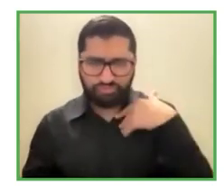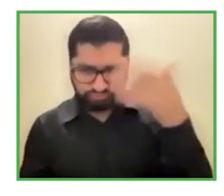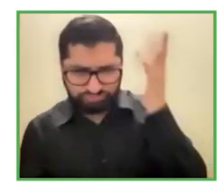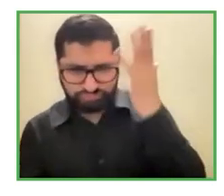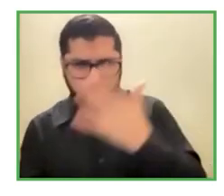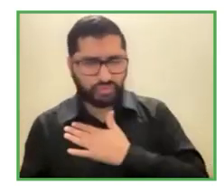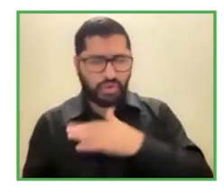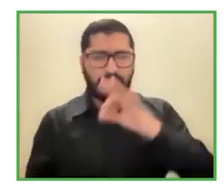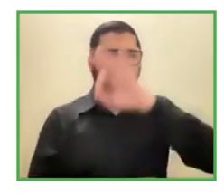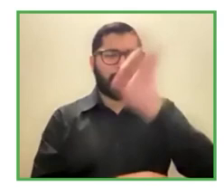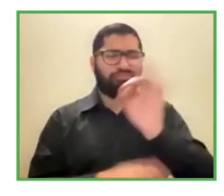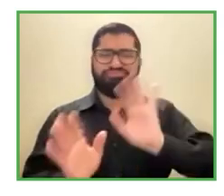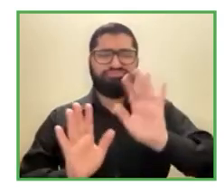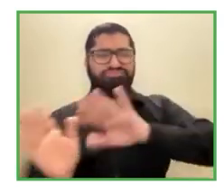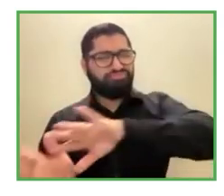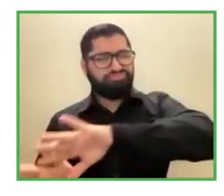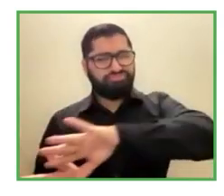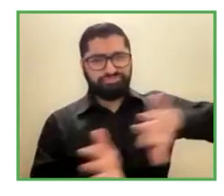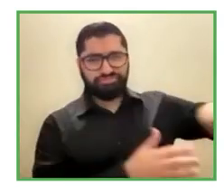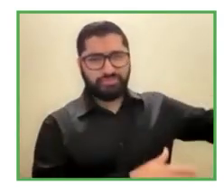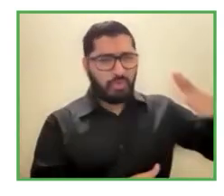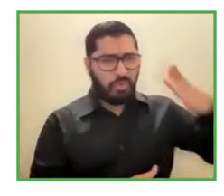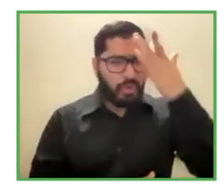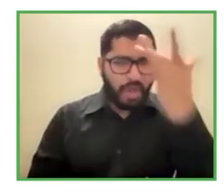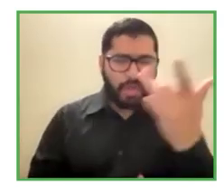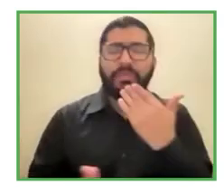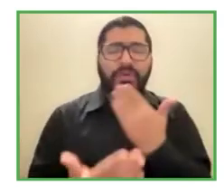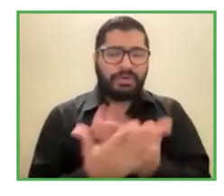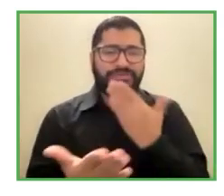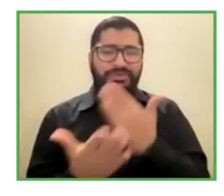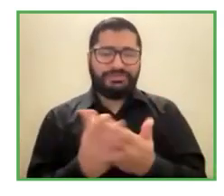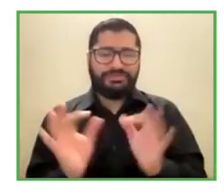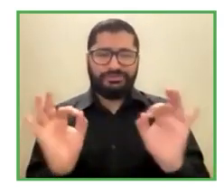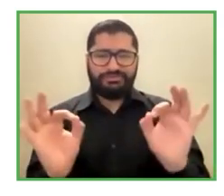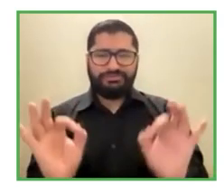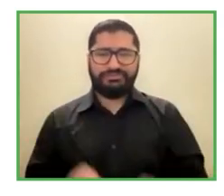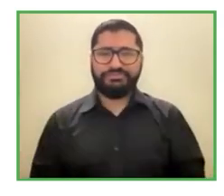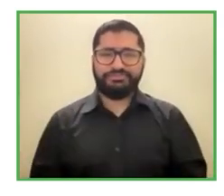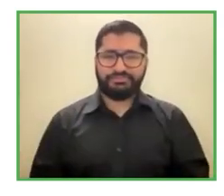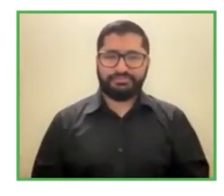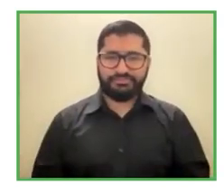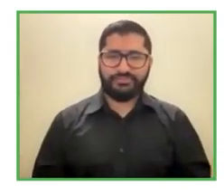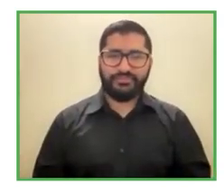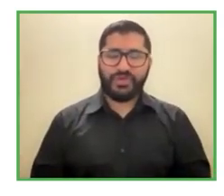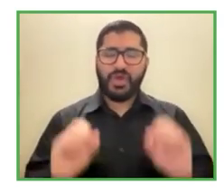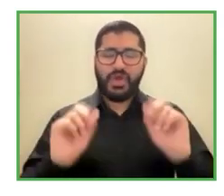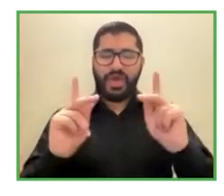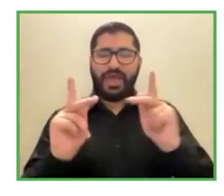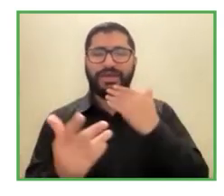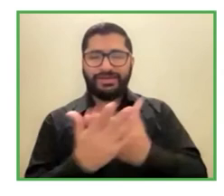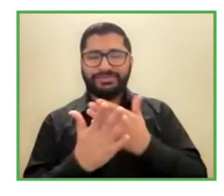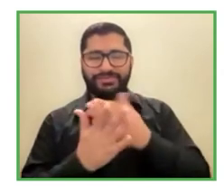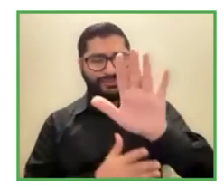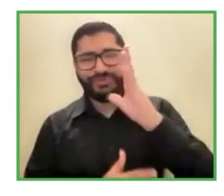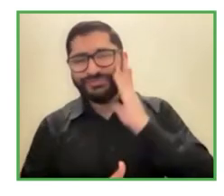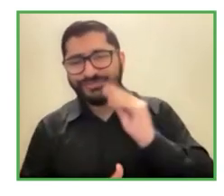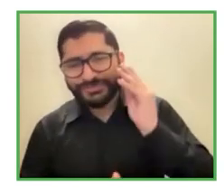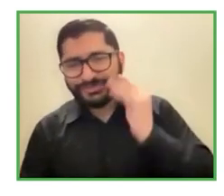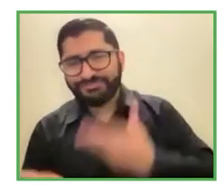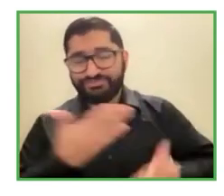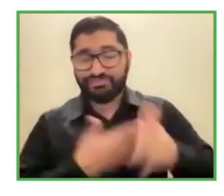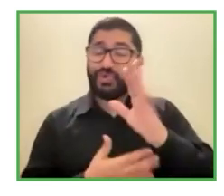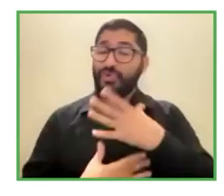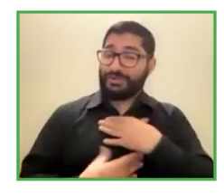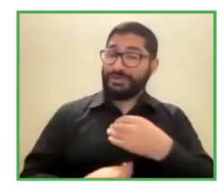te lo agradezco mucho ok gracias gracias Rodrigo interesante llevar un poquito la pregunta al